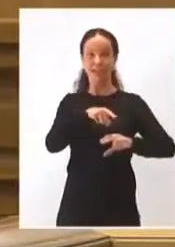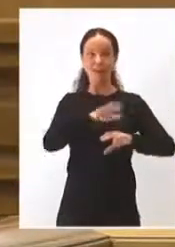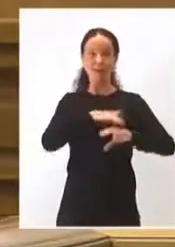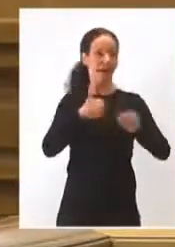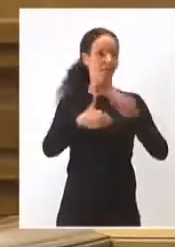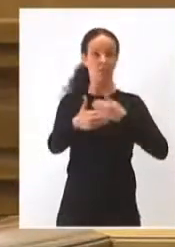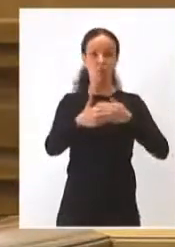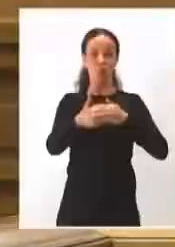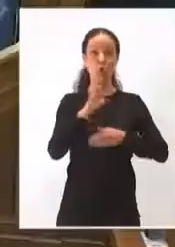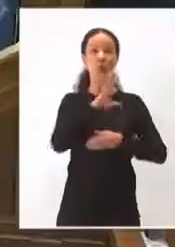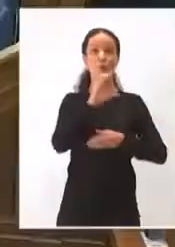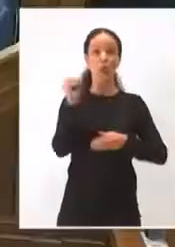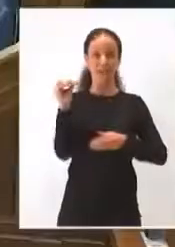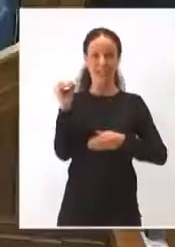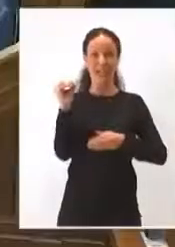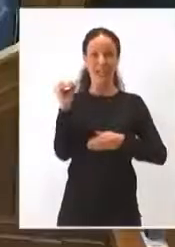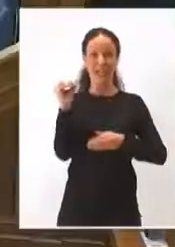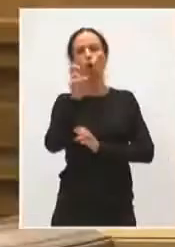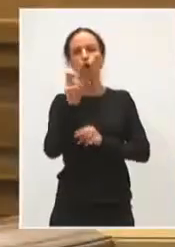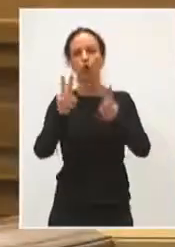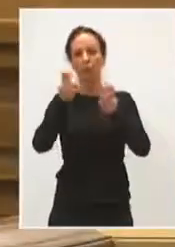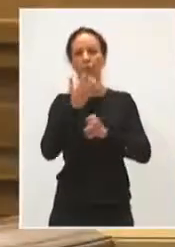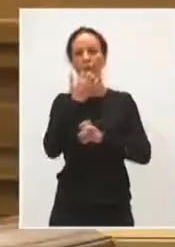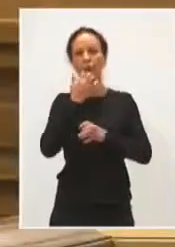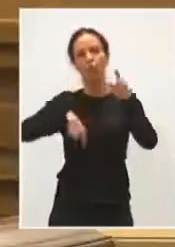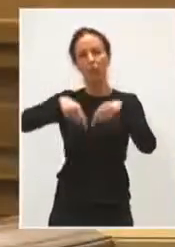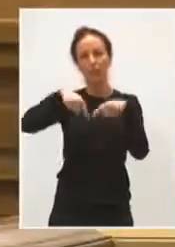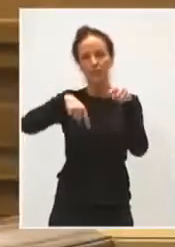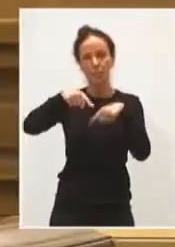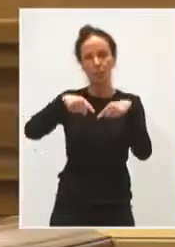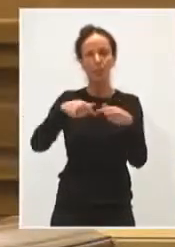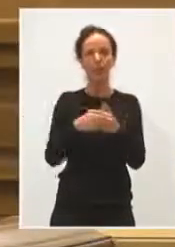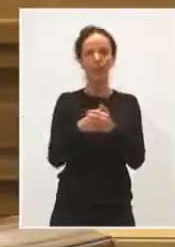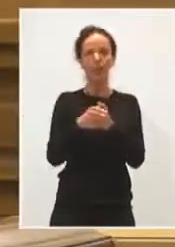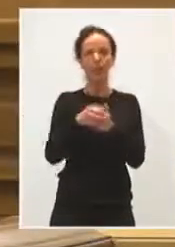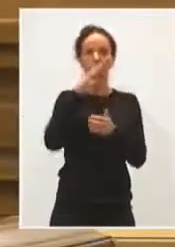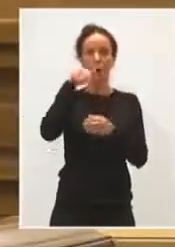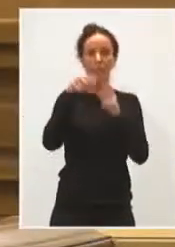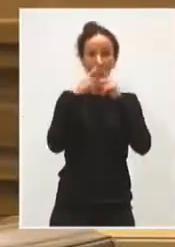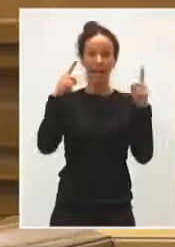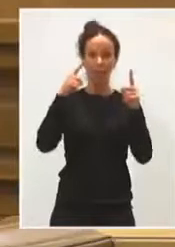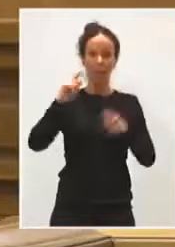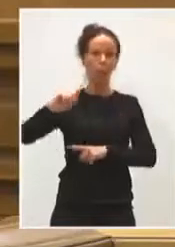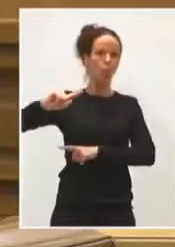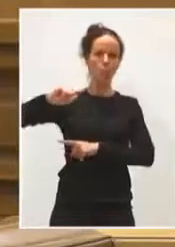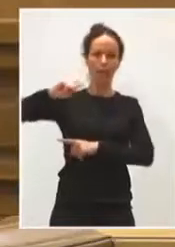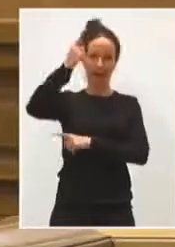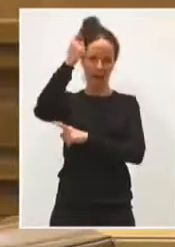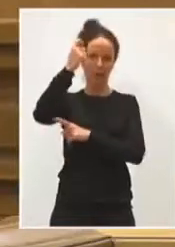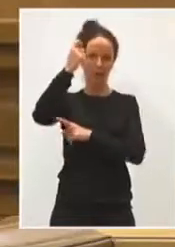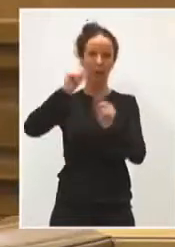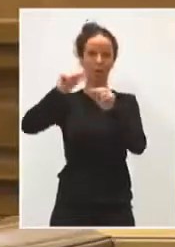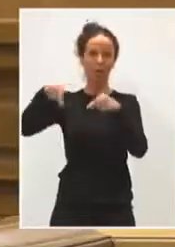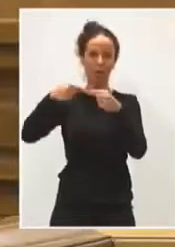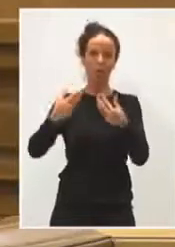futuro. 50, ¿eh? 50. Este año batiremos otra vez récord en el convenio de transporte con Madrid, sinceramente que es muy